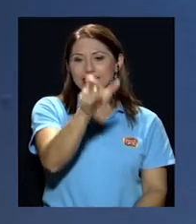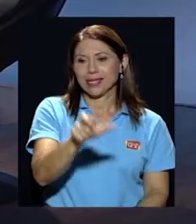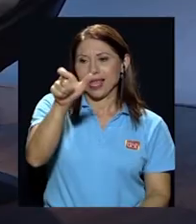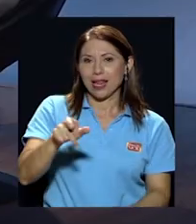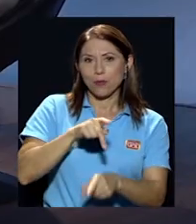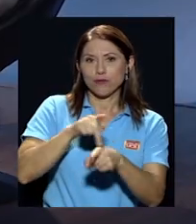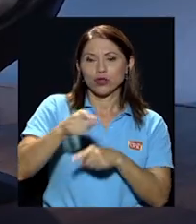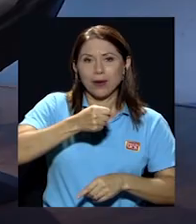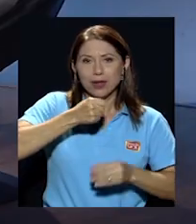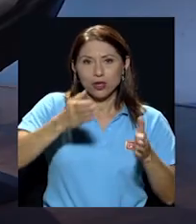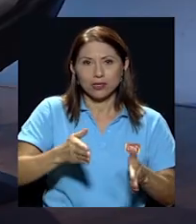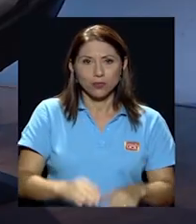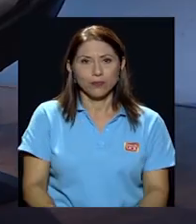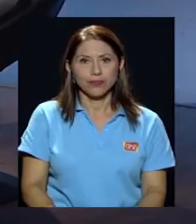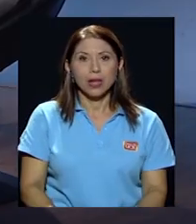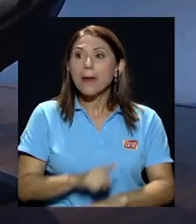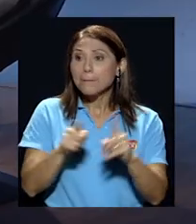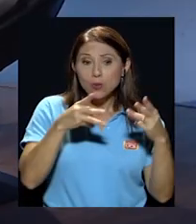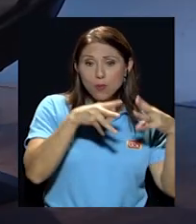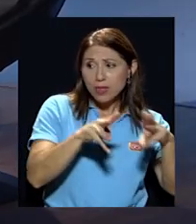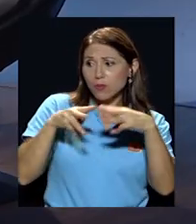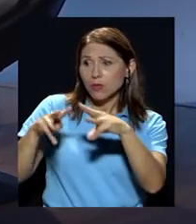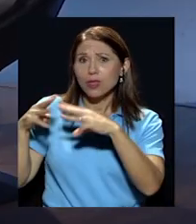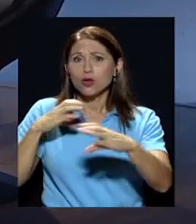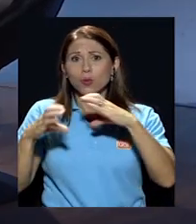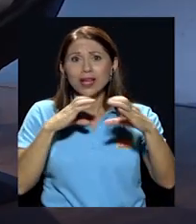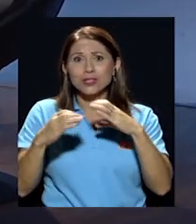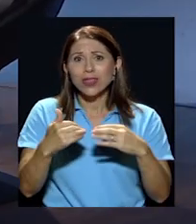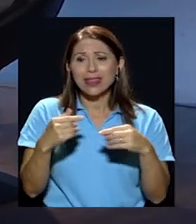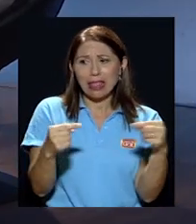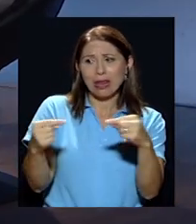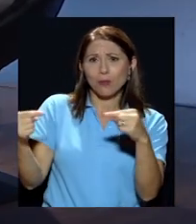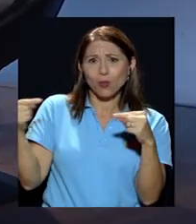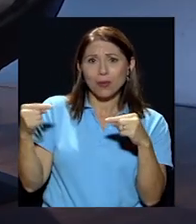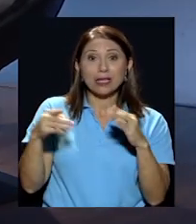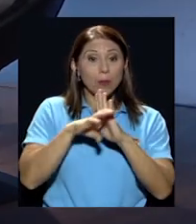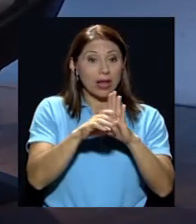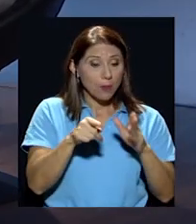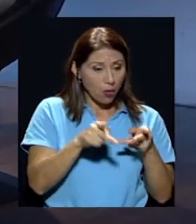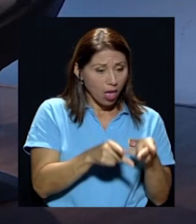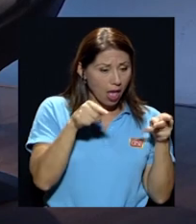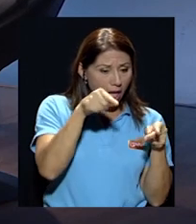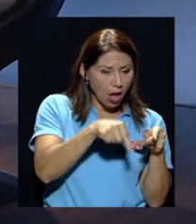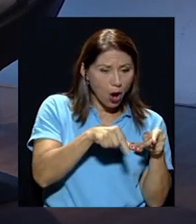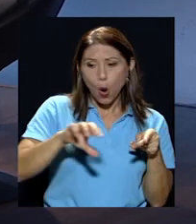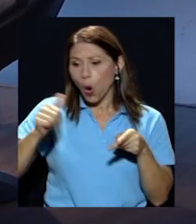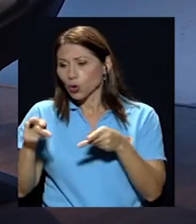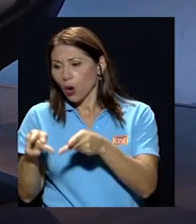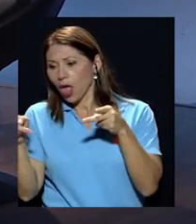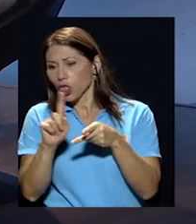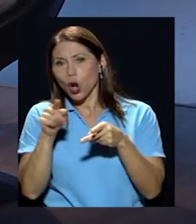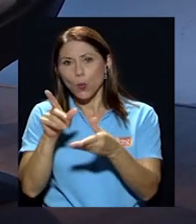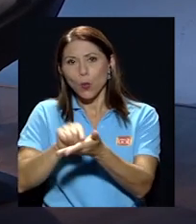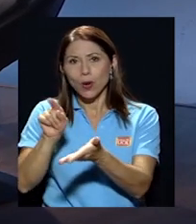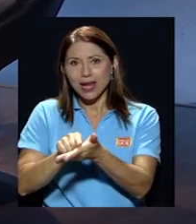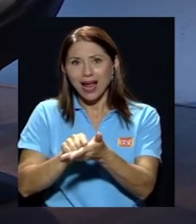a ver los medios también tienen pugnas entonces usted puede ver que lo que no publica uno no lo publica otro eso es una realidad y obedece también a las líneas editoriales